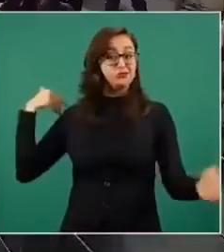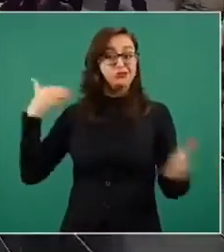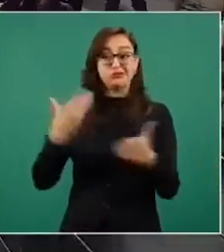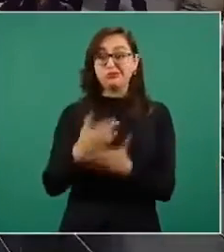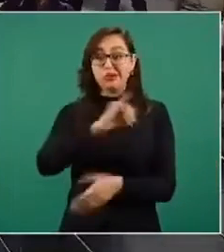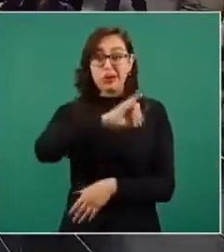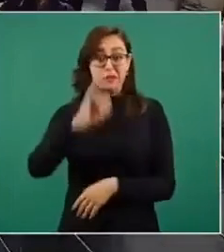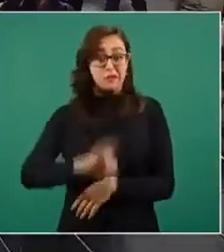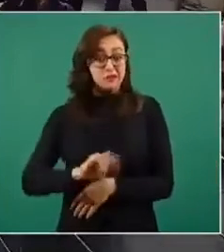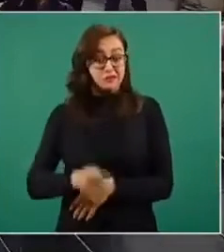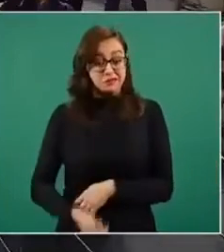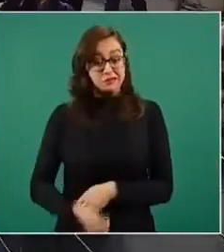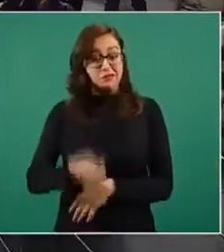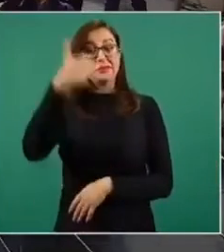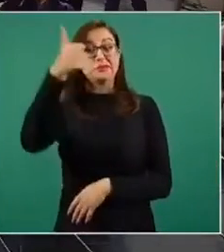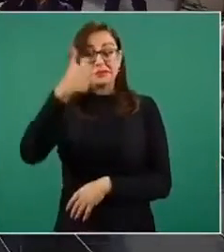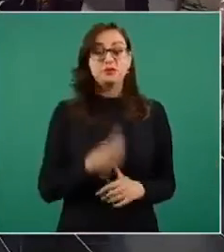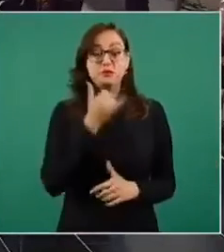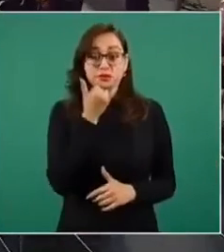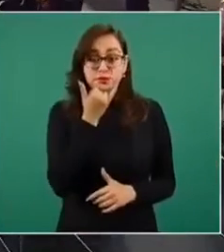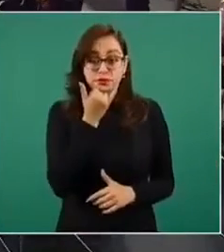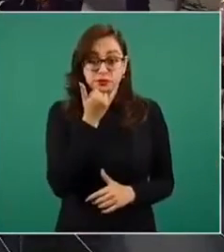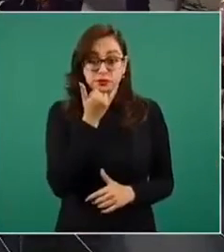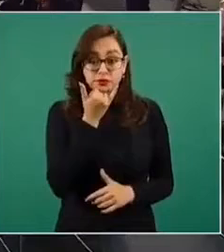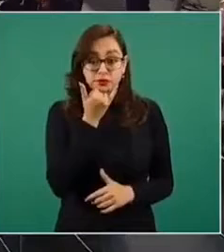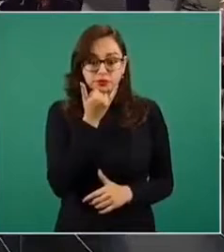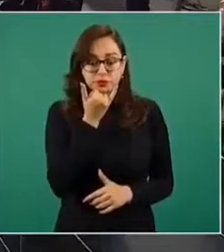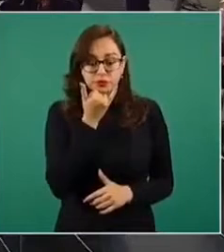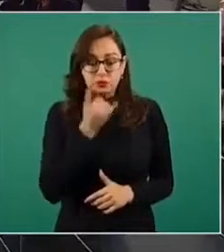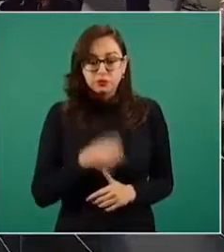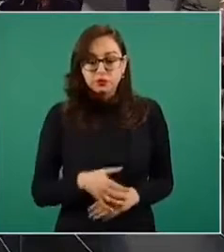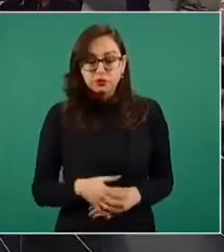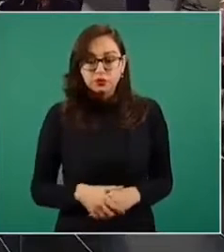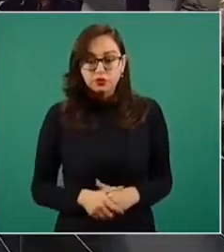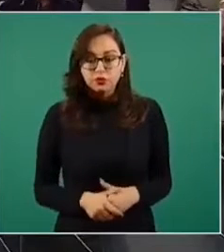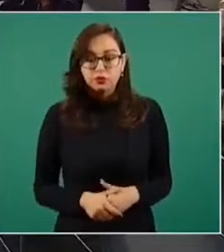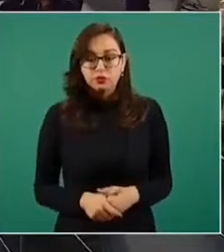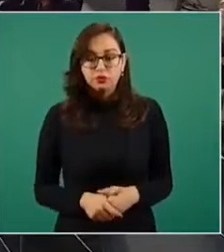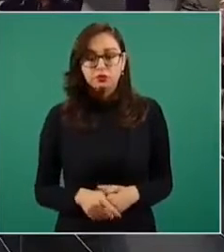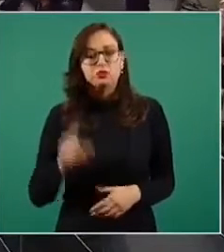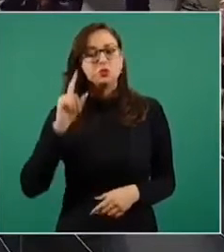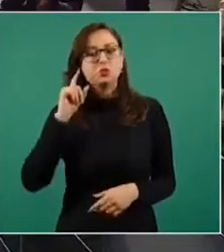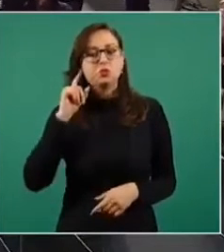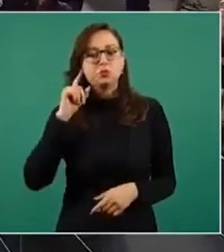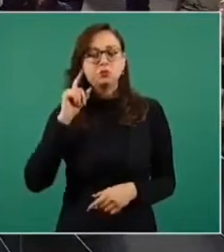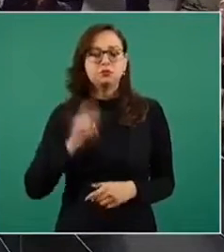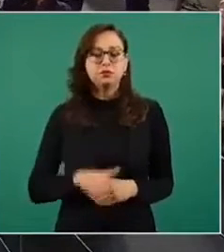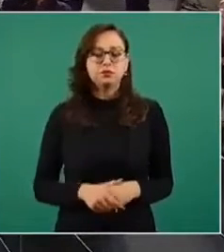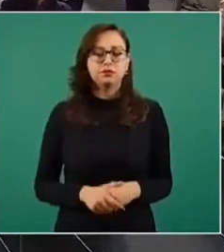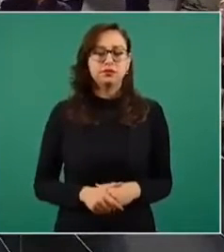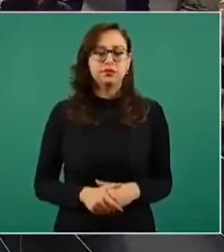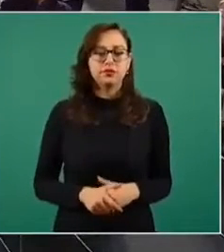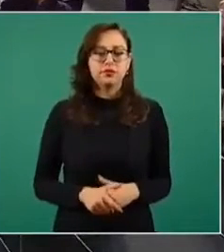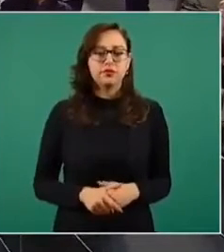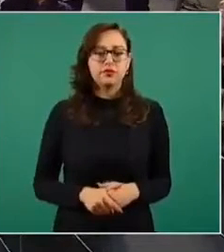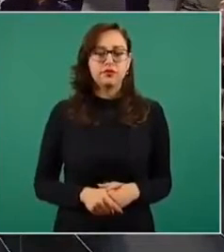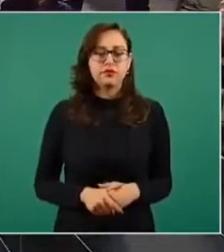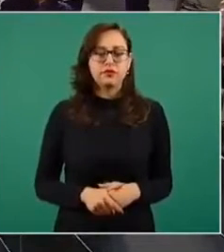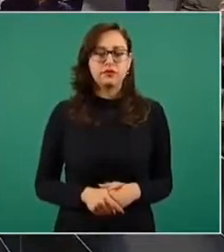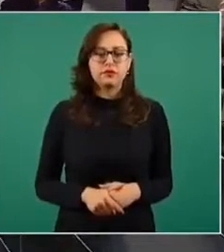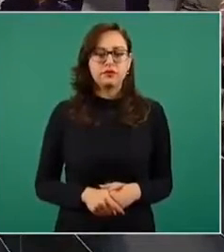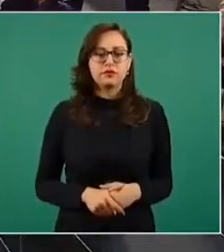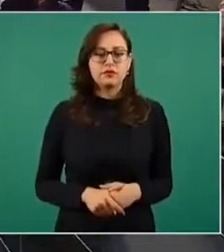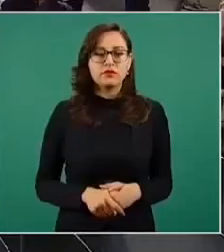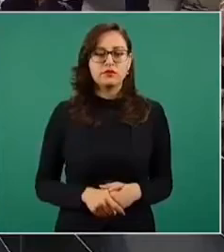tratando con los medicamentos adecuados. Y luego termina diciendo, yo no soy médica. Así que pues, ¿cómo nos acordamos